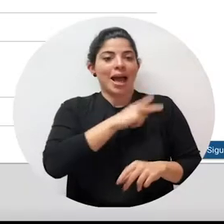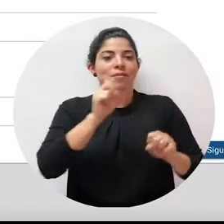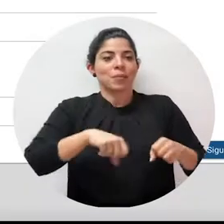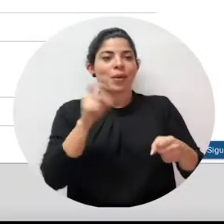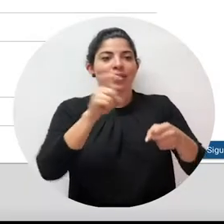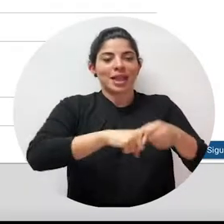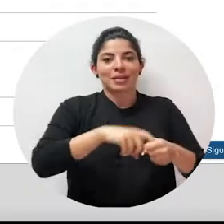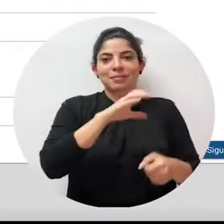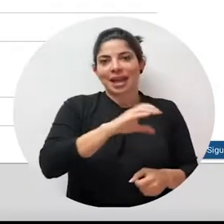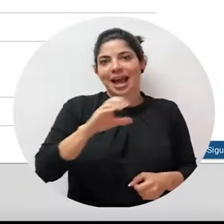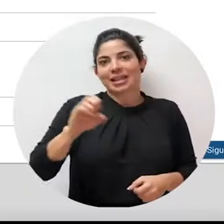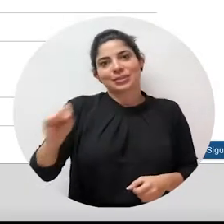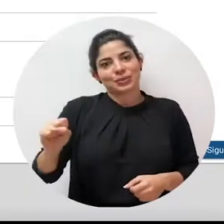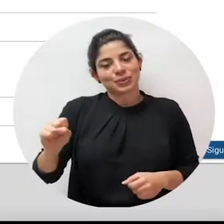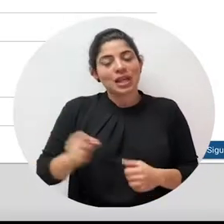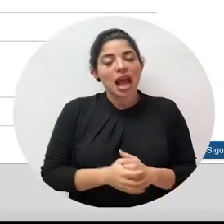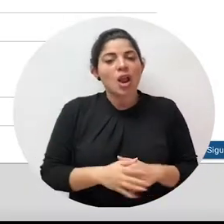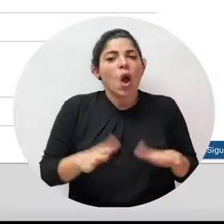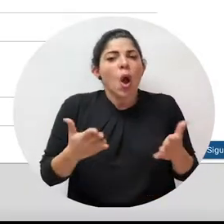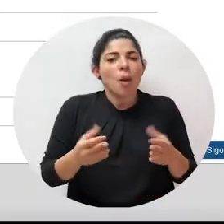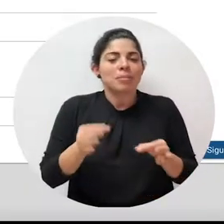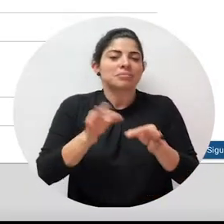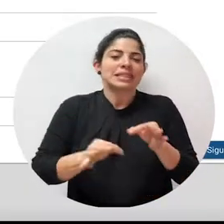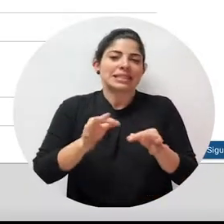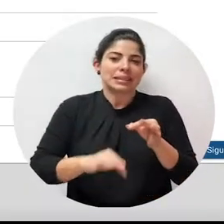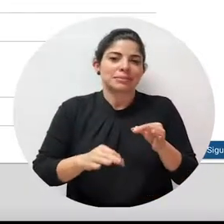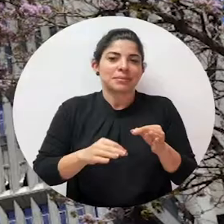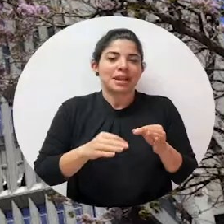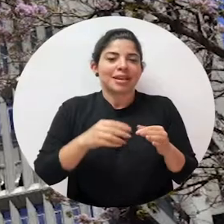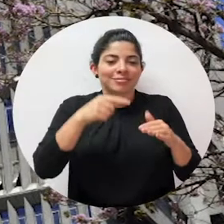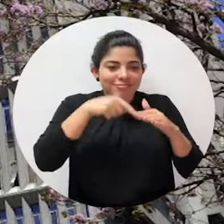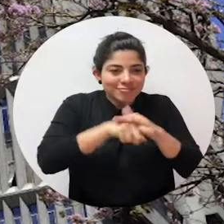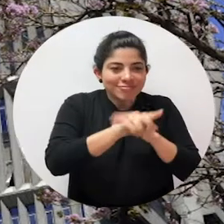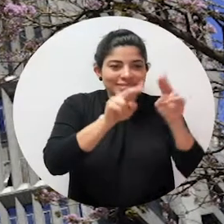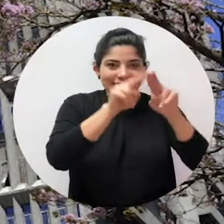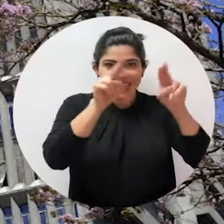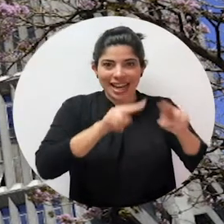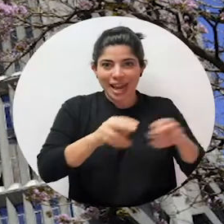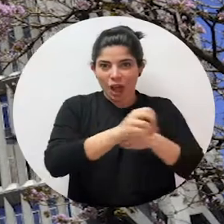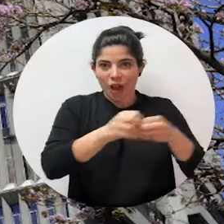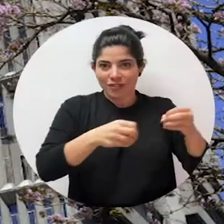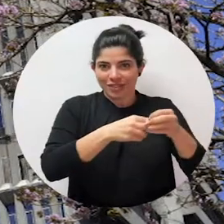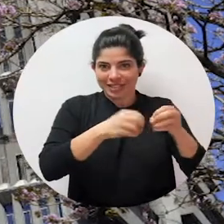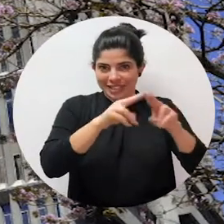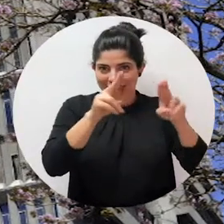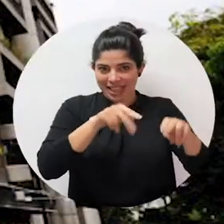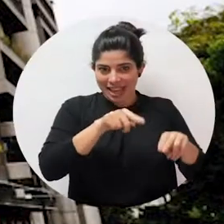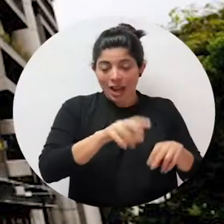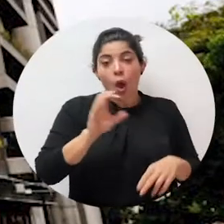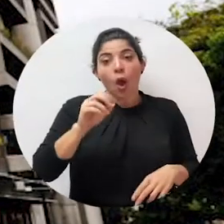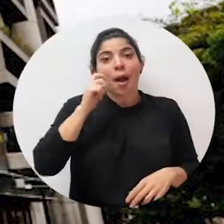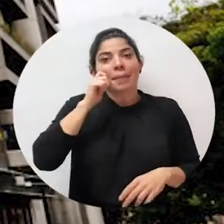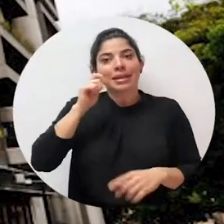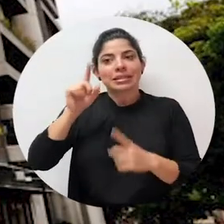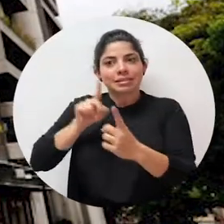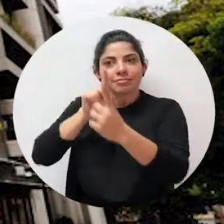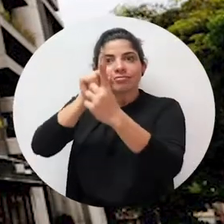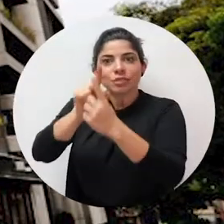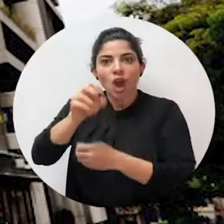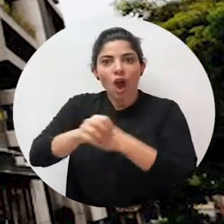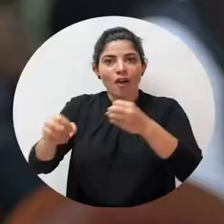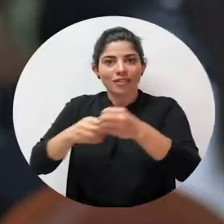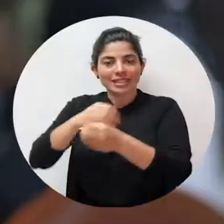Seguro Social de forma más simple mediante la oficina virtual o bien de forma presencial en las oficinas centrales o